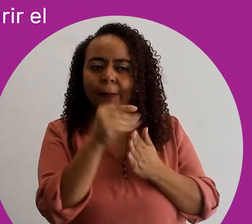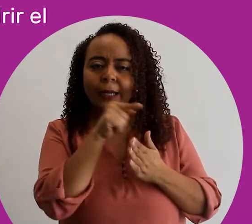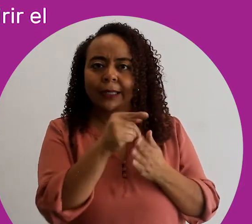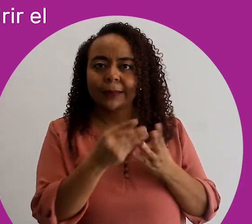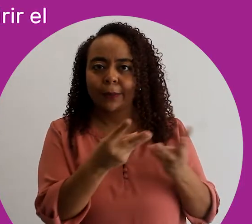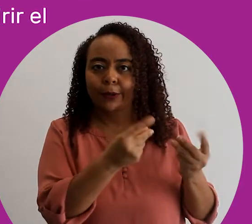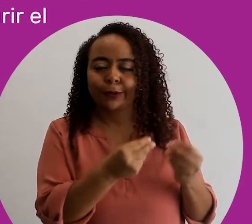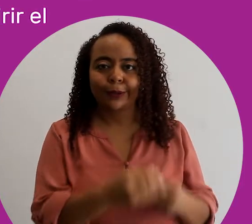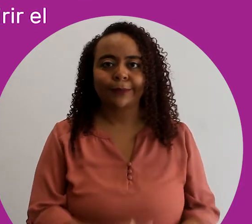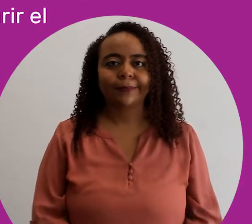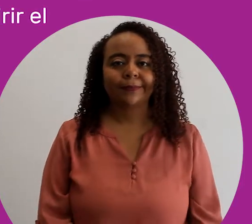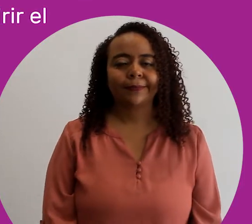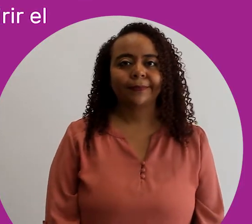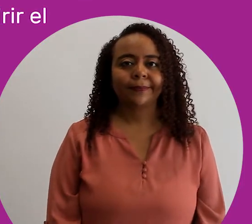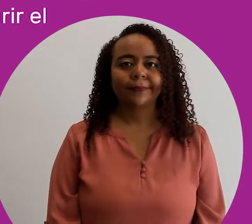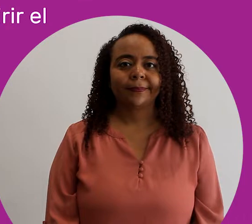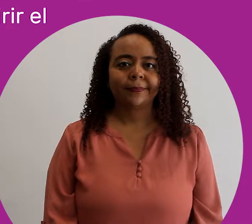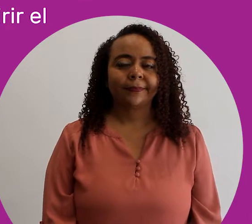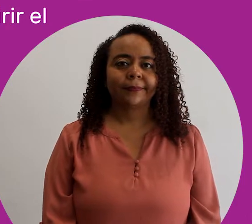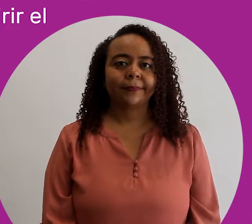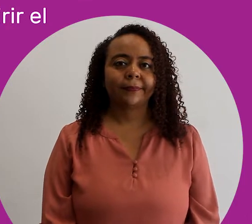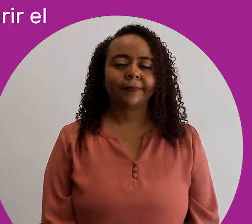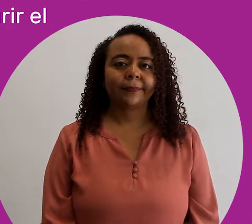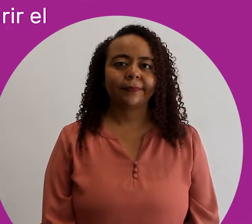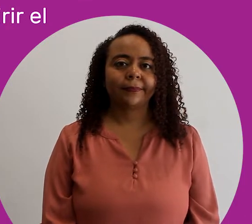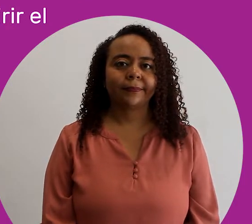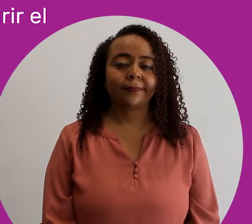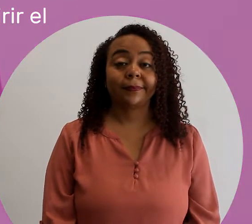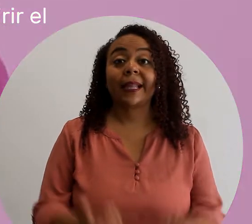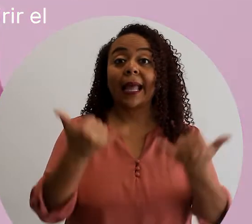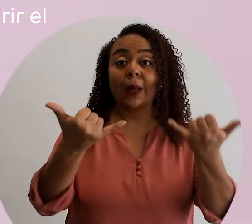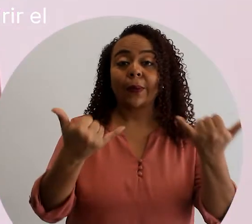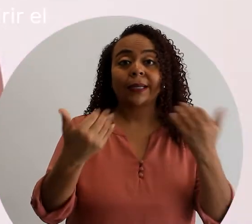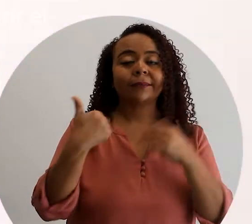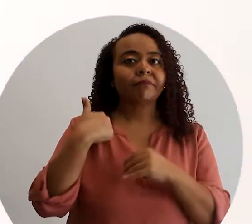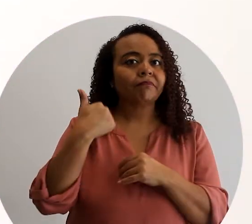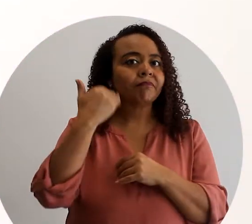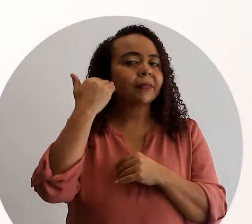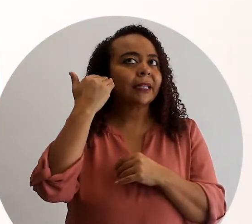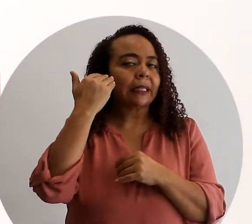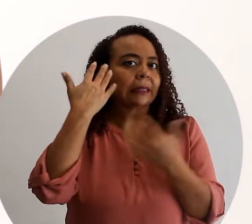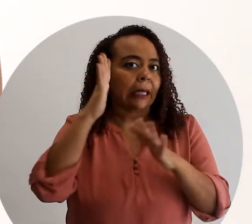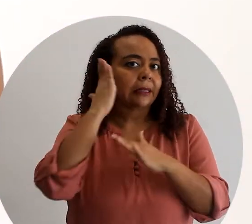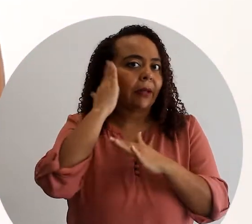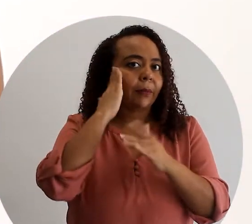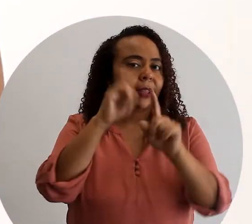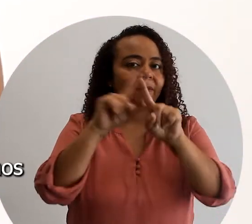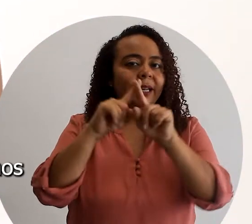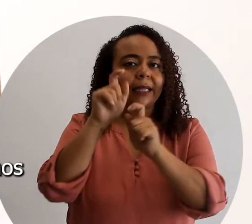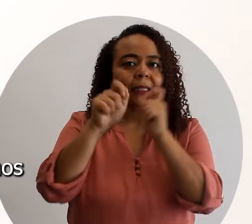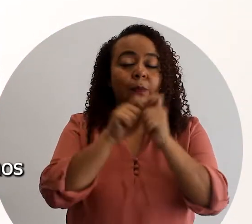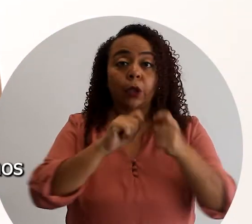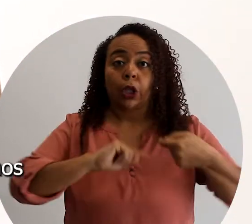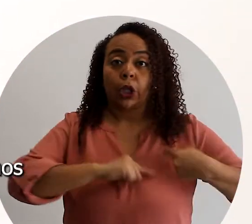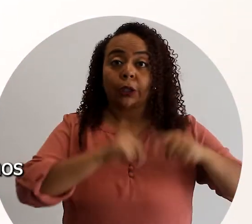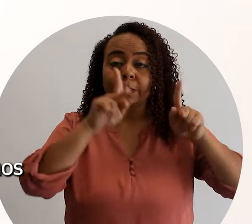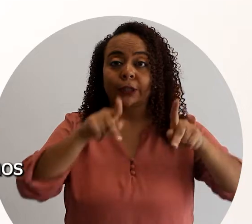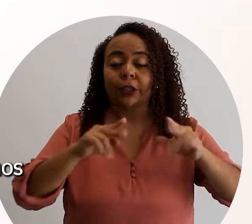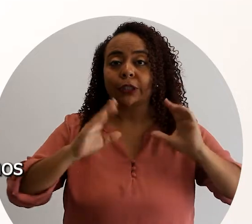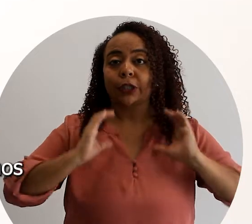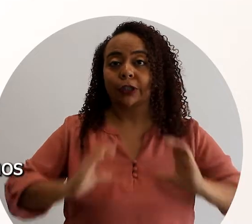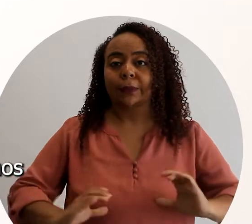para adquirir el producto o servicio? Ahora que ya conocemos los diferentes puntos de dolor de las personas